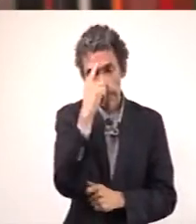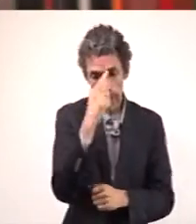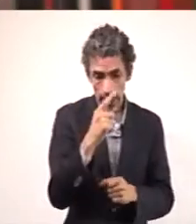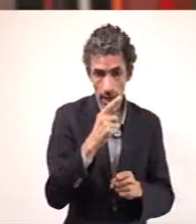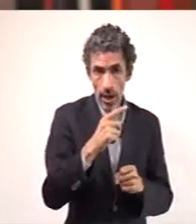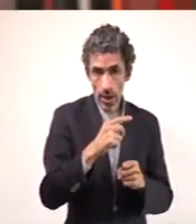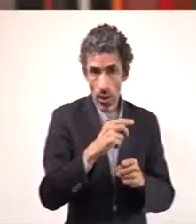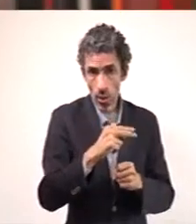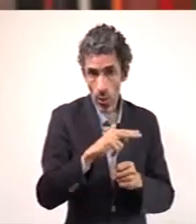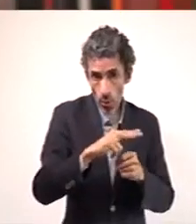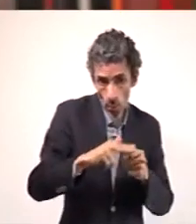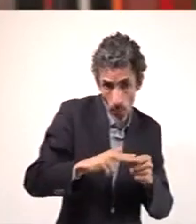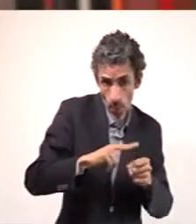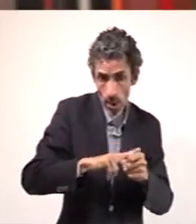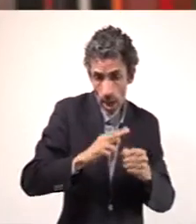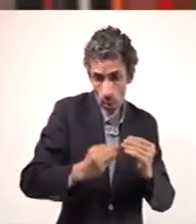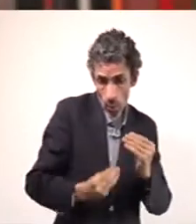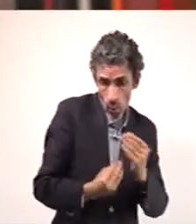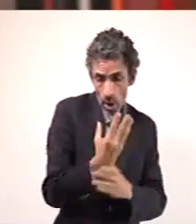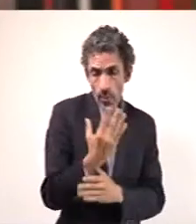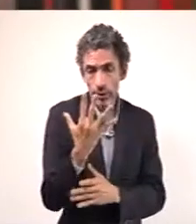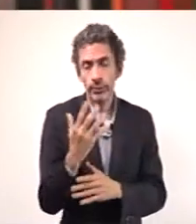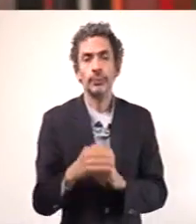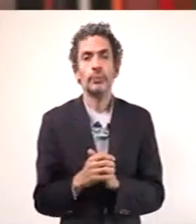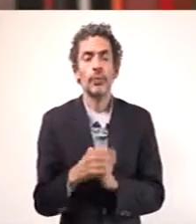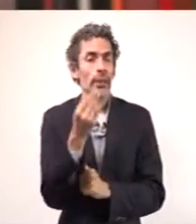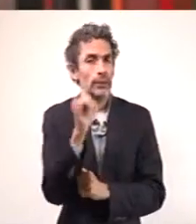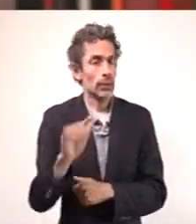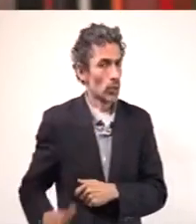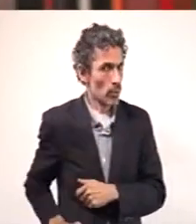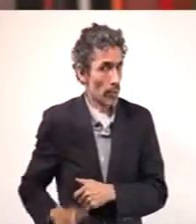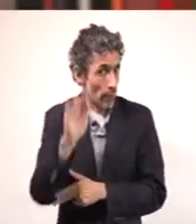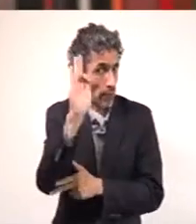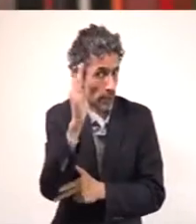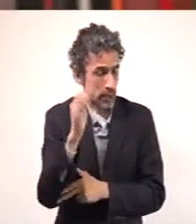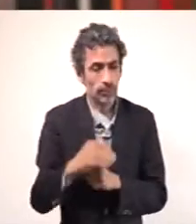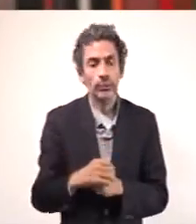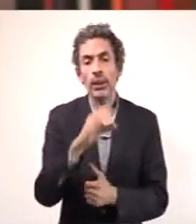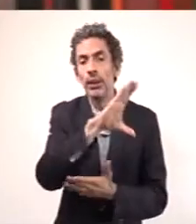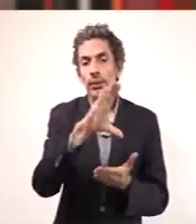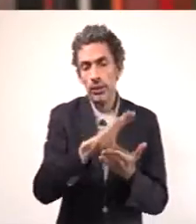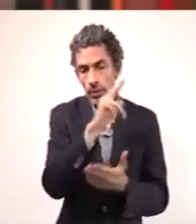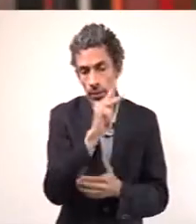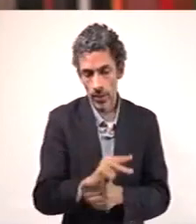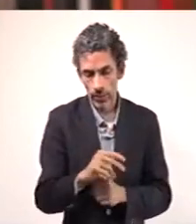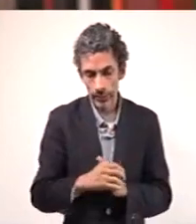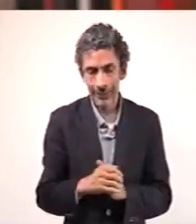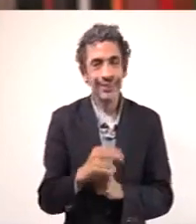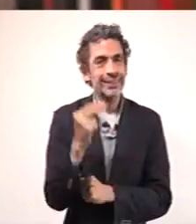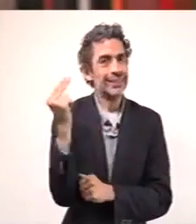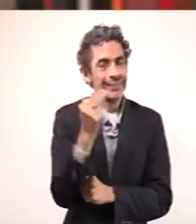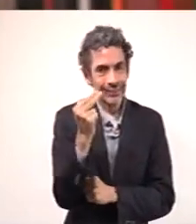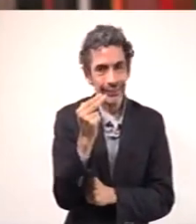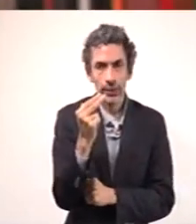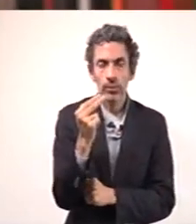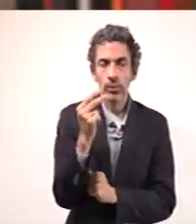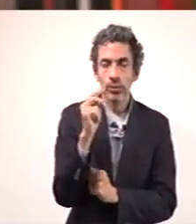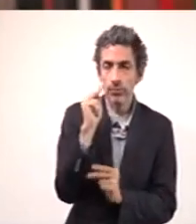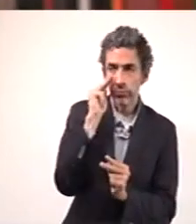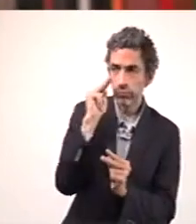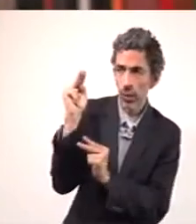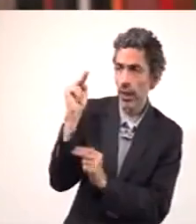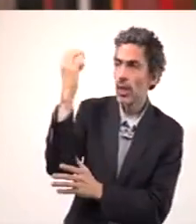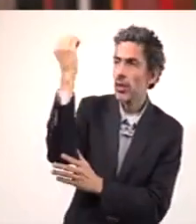entrando en la nueva normalidad? Como lo propuso el Gobierno de México, en la ciudad debemos actuar de acuerdo al